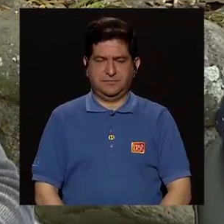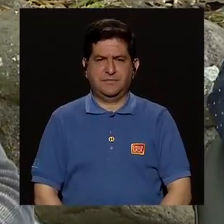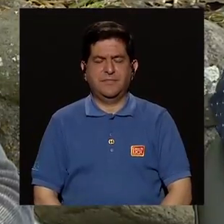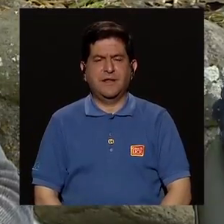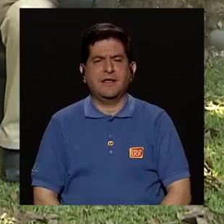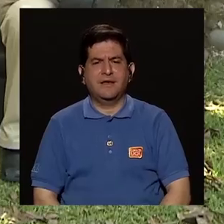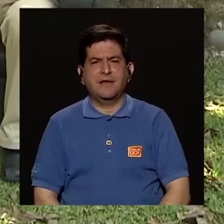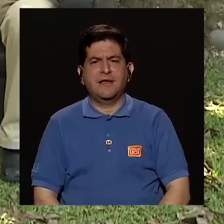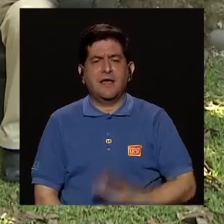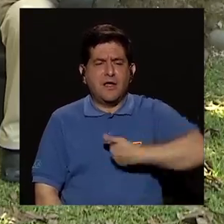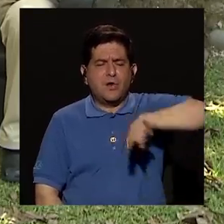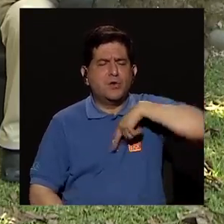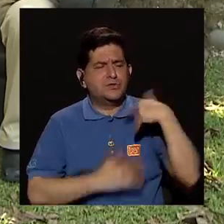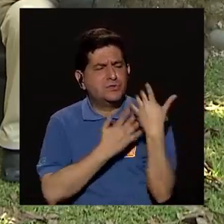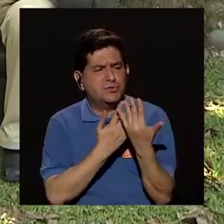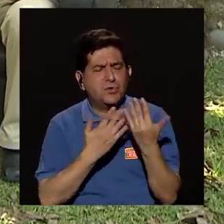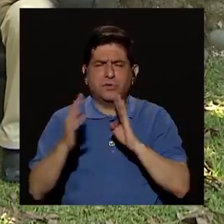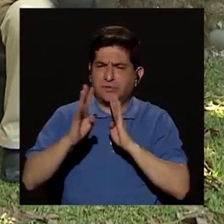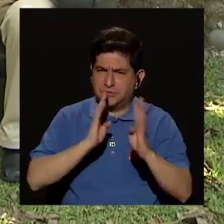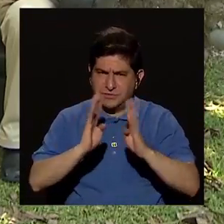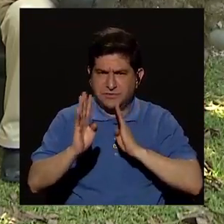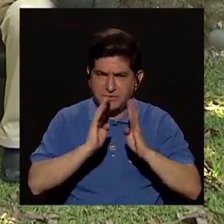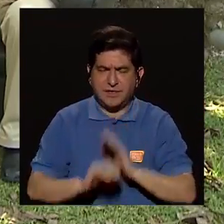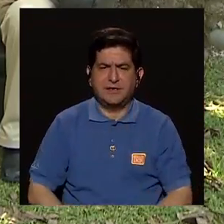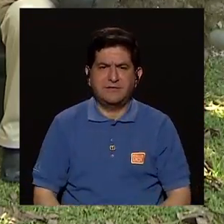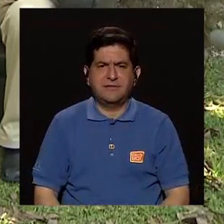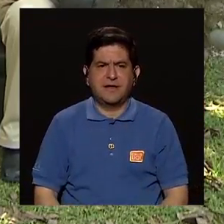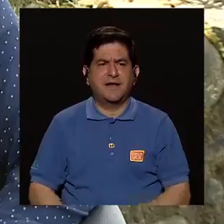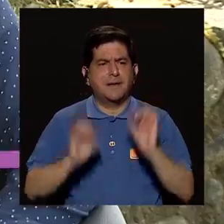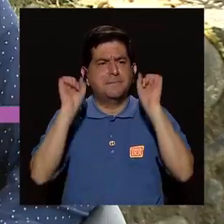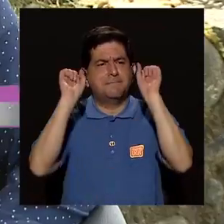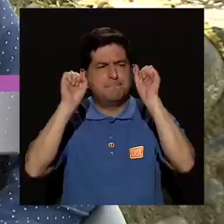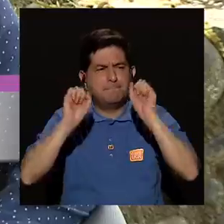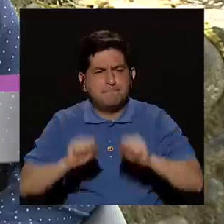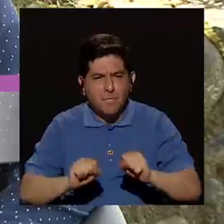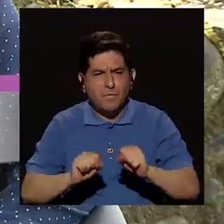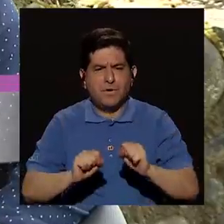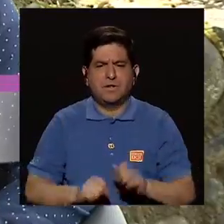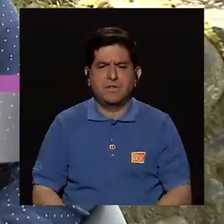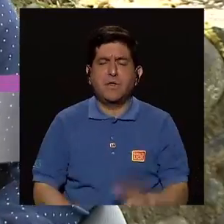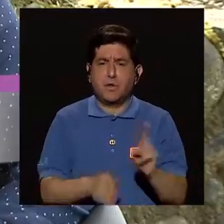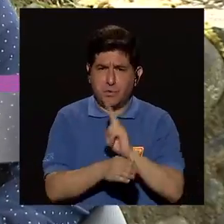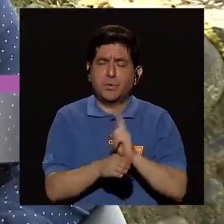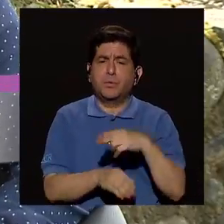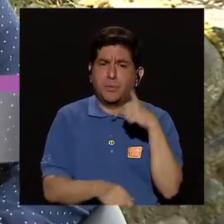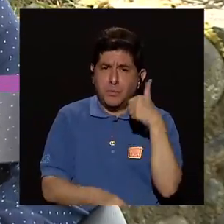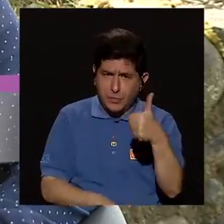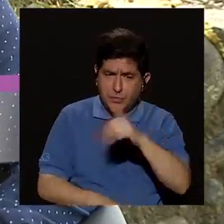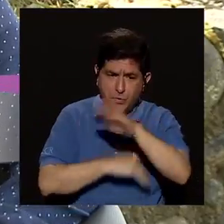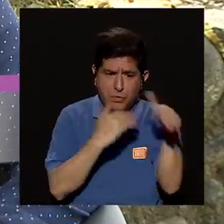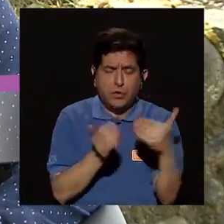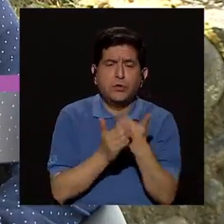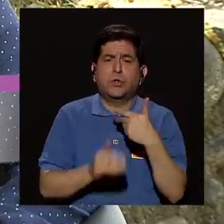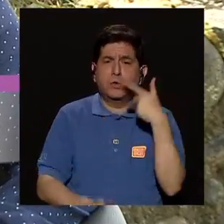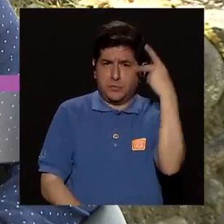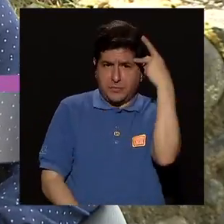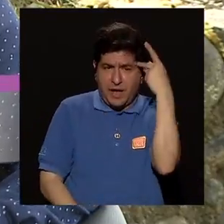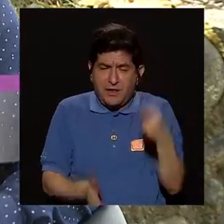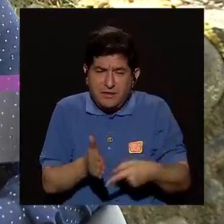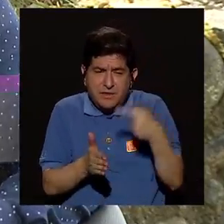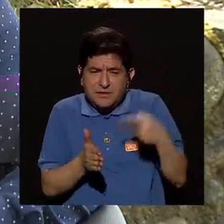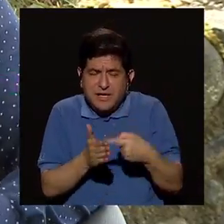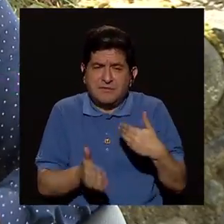Fabiola, es que esperamos que esta conversación pueda ser muy útil para todos aquellos padres